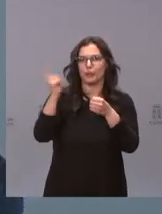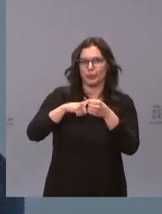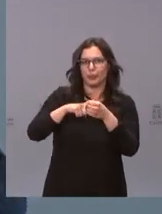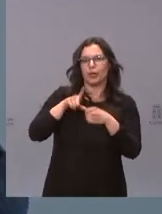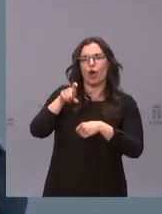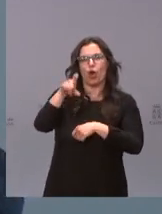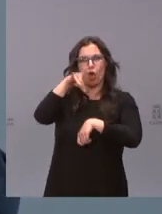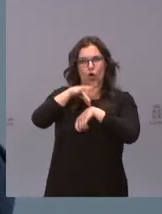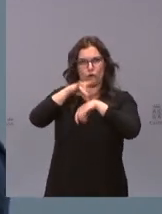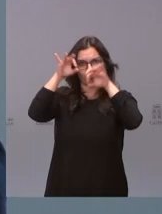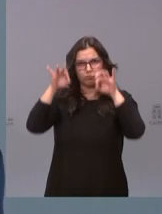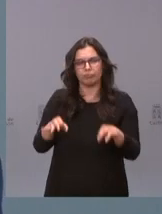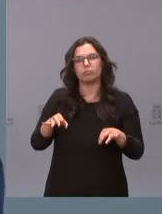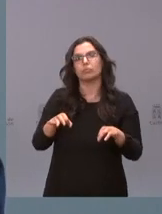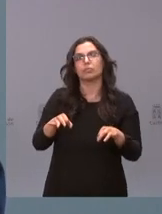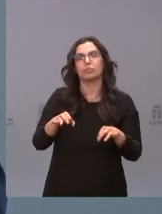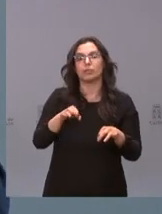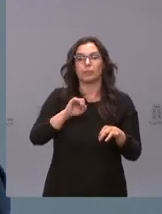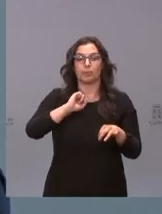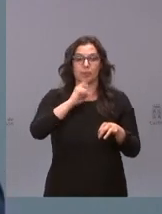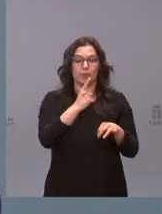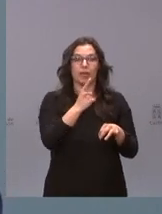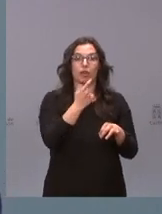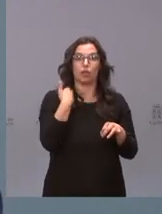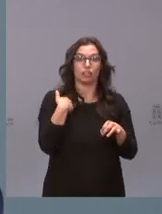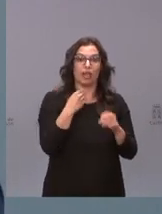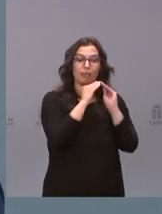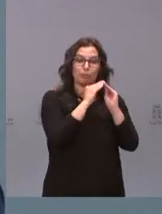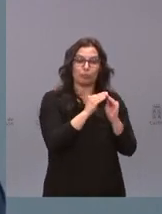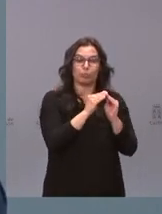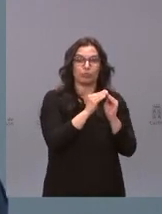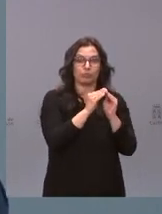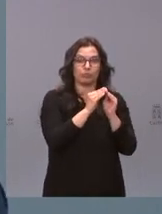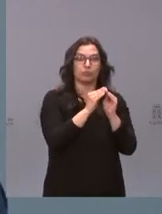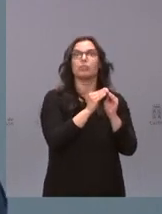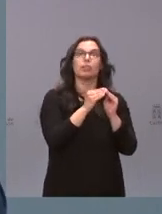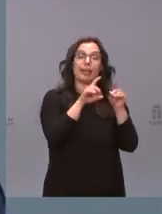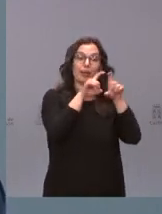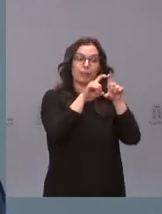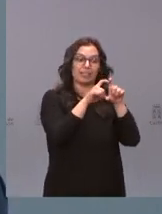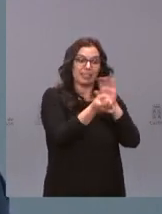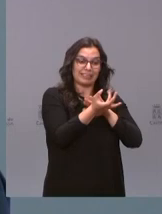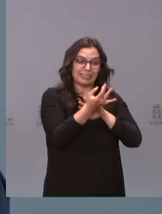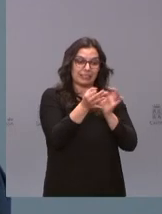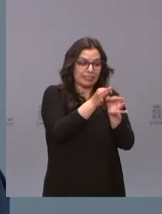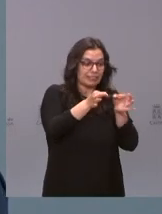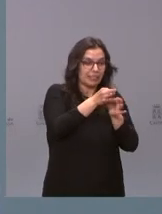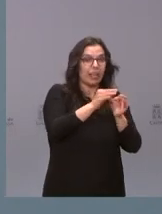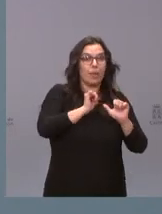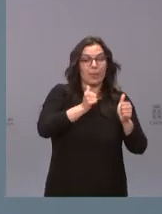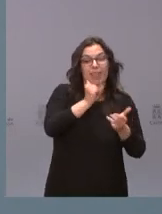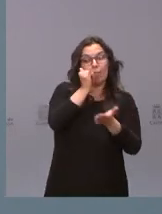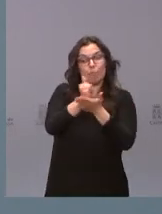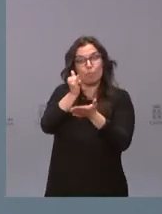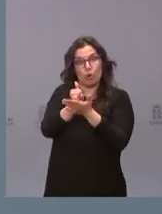clínicos, una vez que los compuestos que se hayan sintetizado en Carrasco Research puedan pasar a ensayos